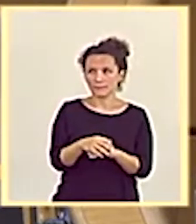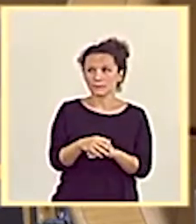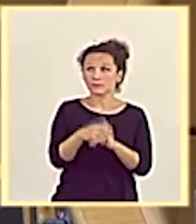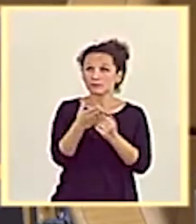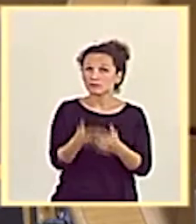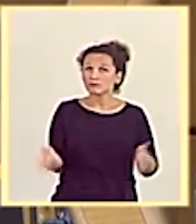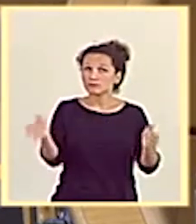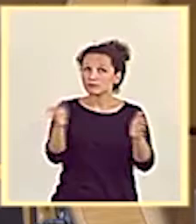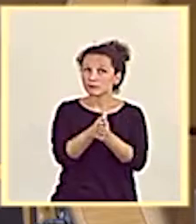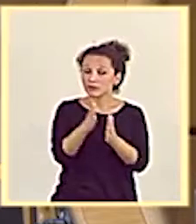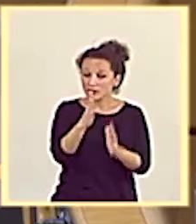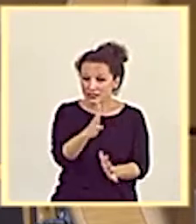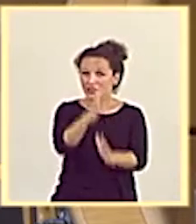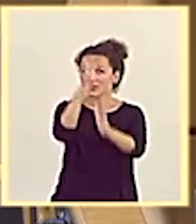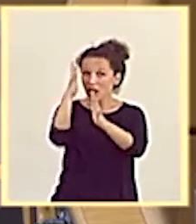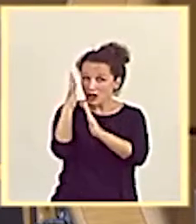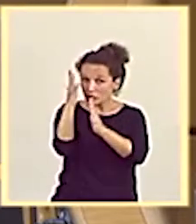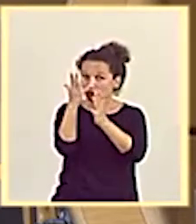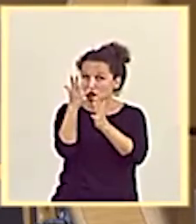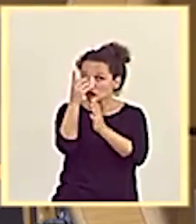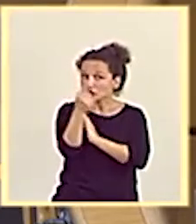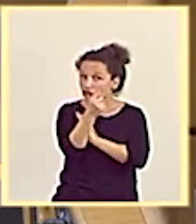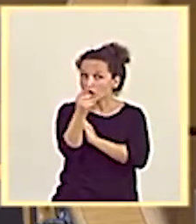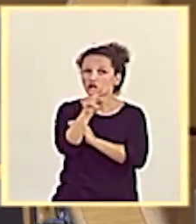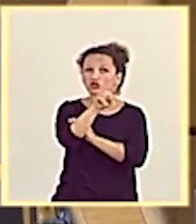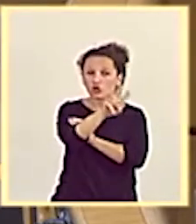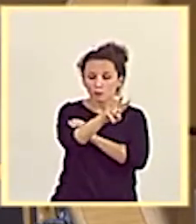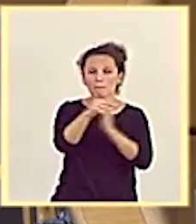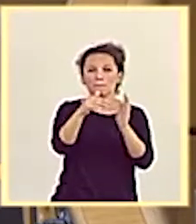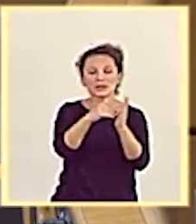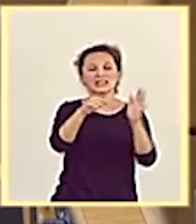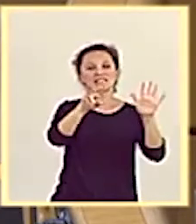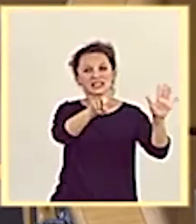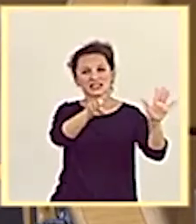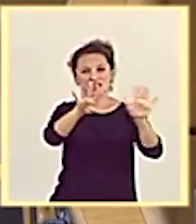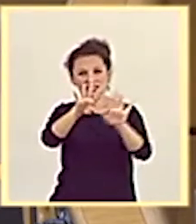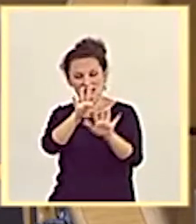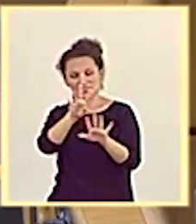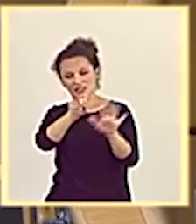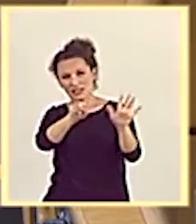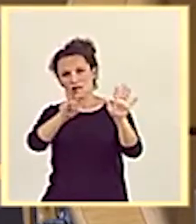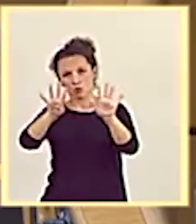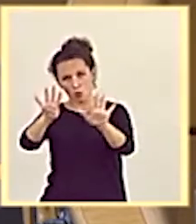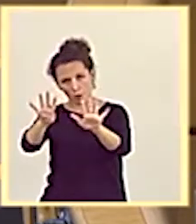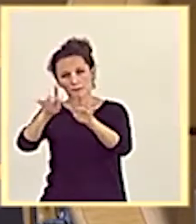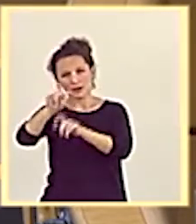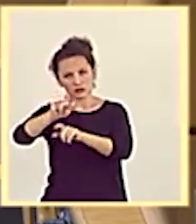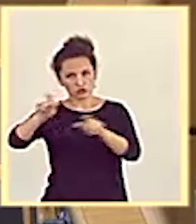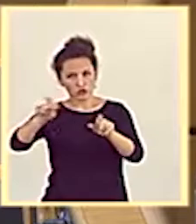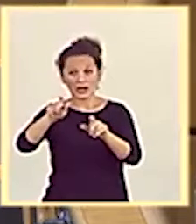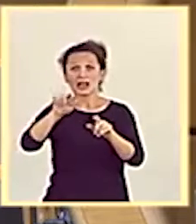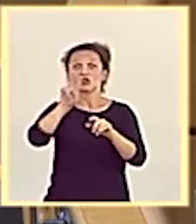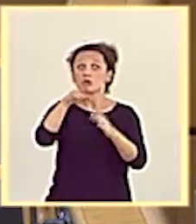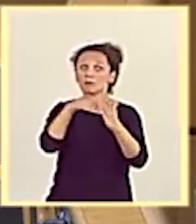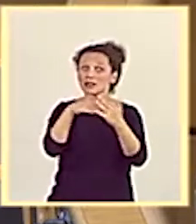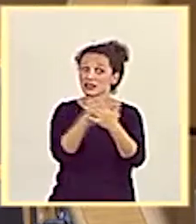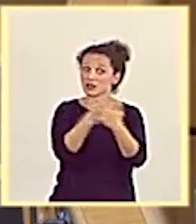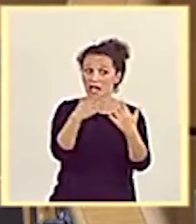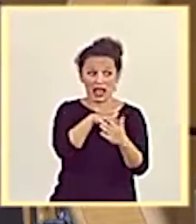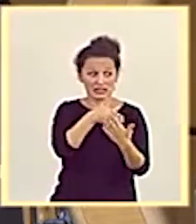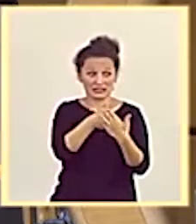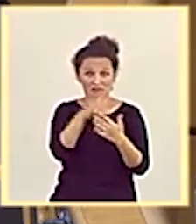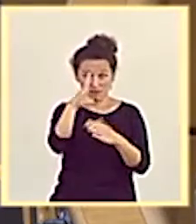suma de 10 años son 2.675 personas. En el año 19, en que es el último dato, hasta febrero,